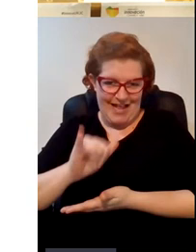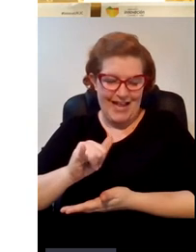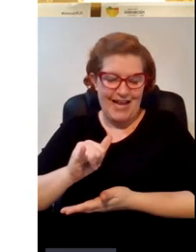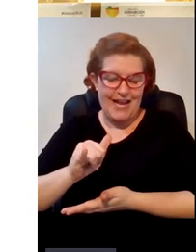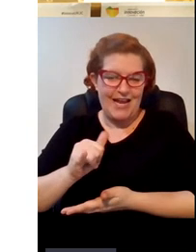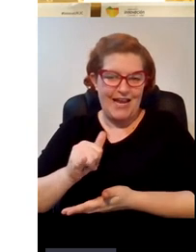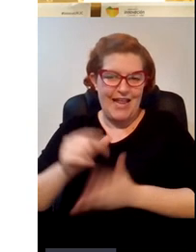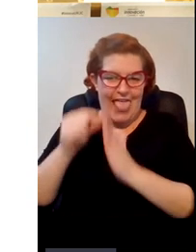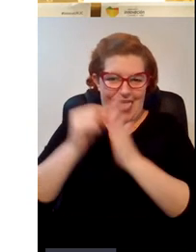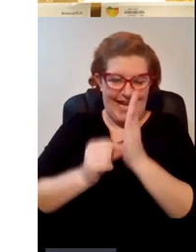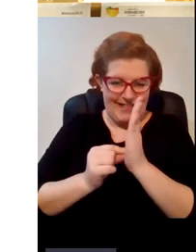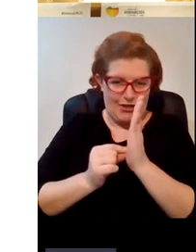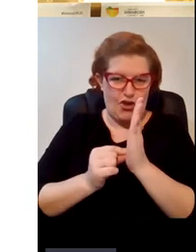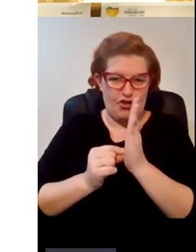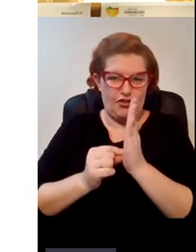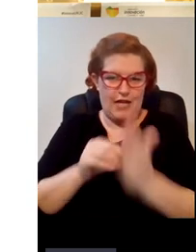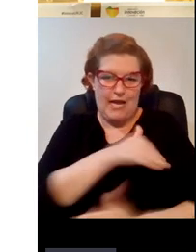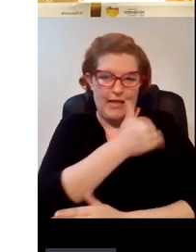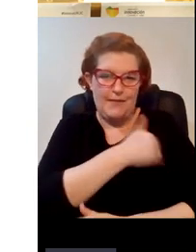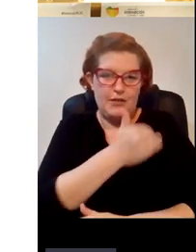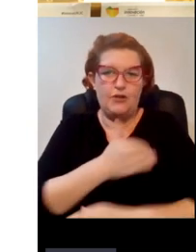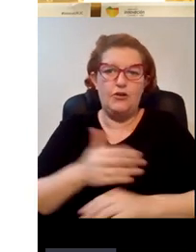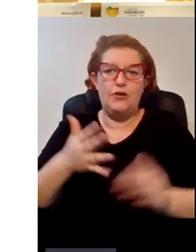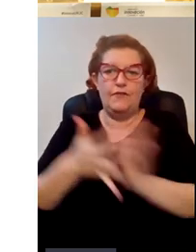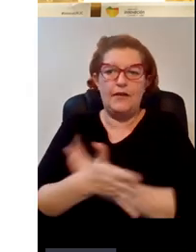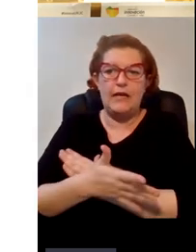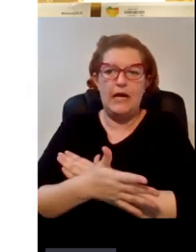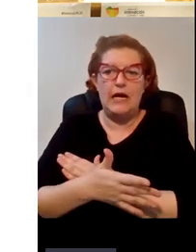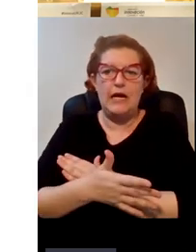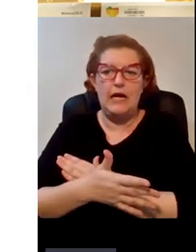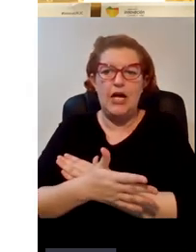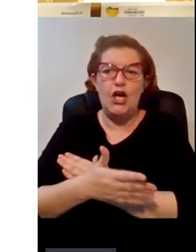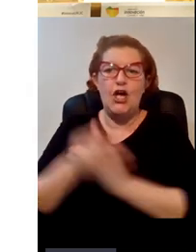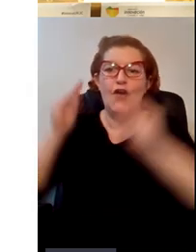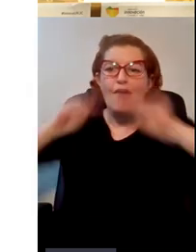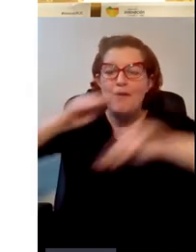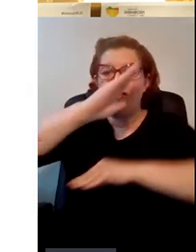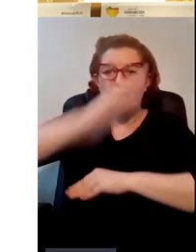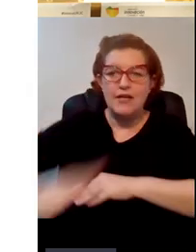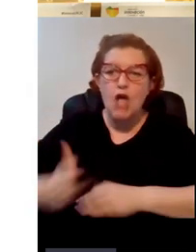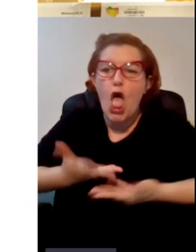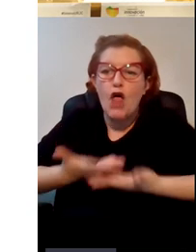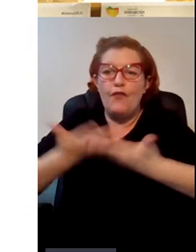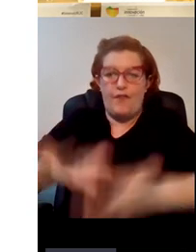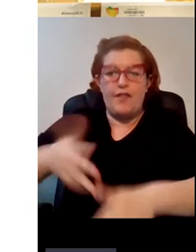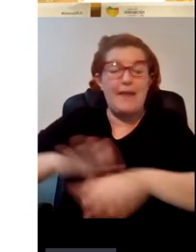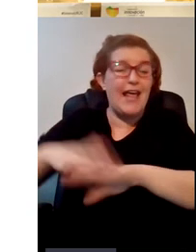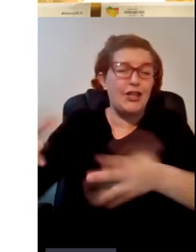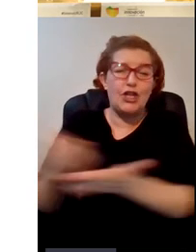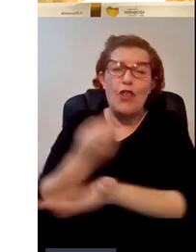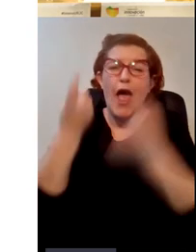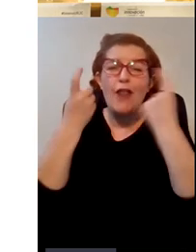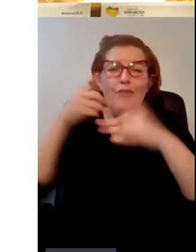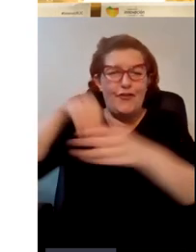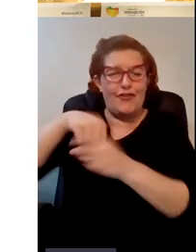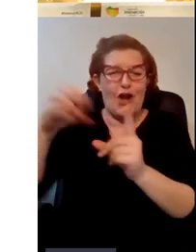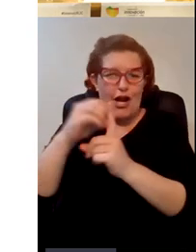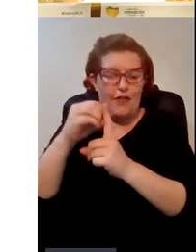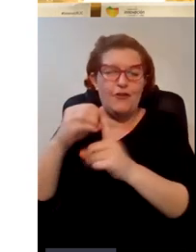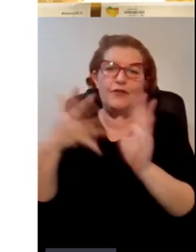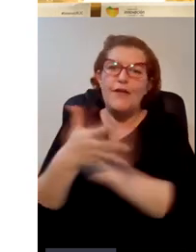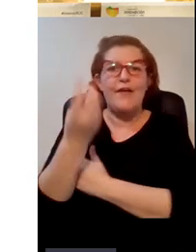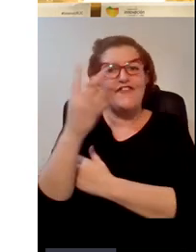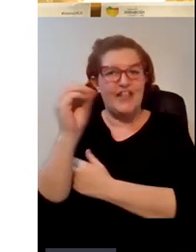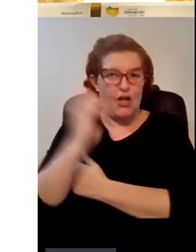de sostenibilidad criterio y de decisiones es una formación transversal que está ofertada a todos los estudiantes de grado son 20 horas